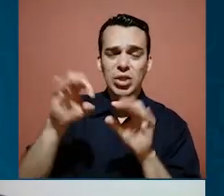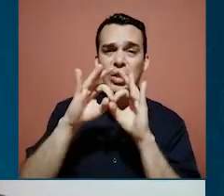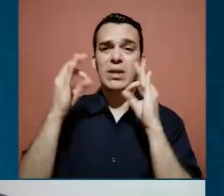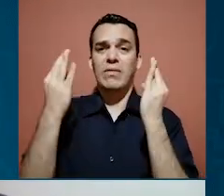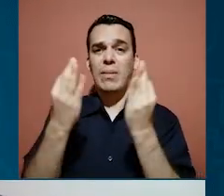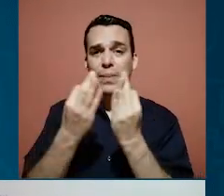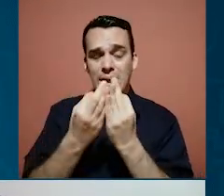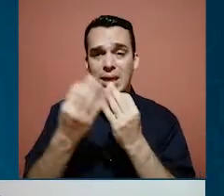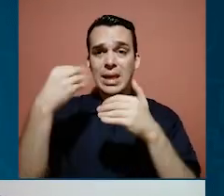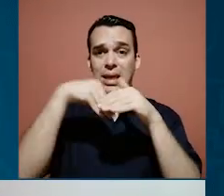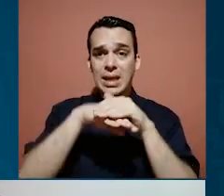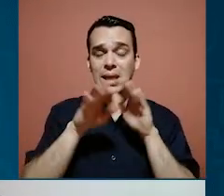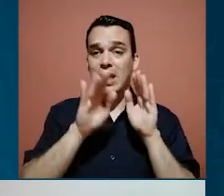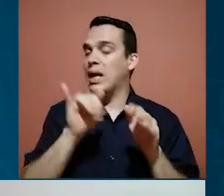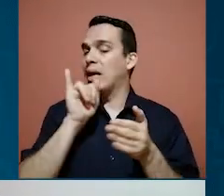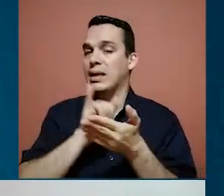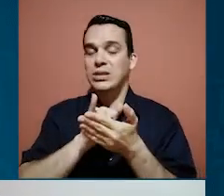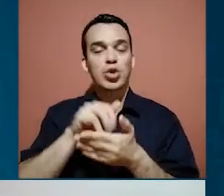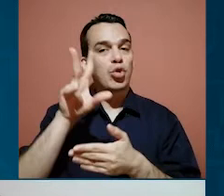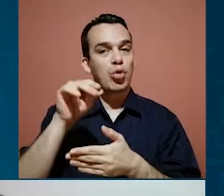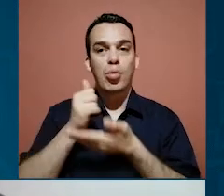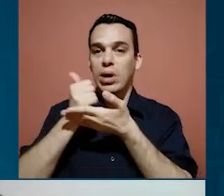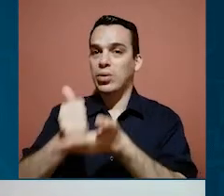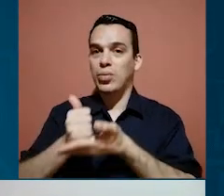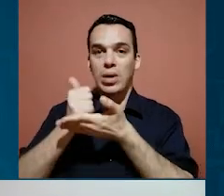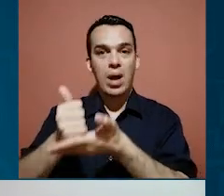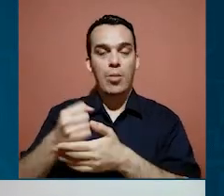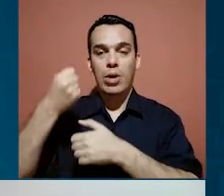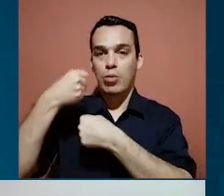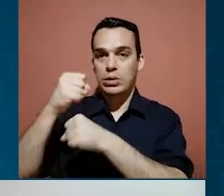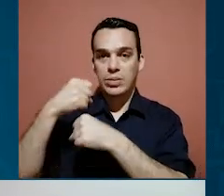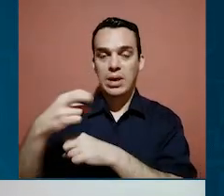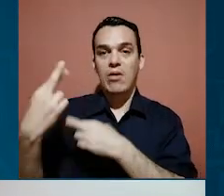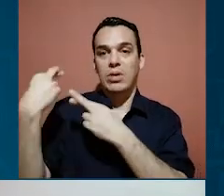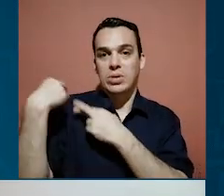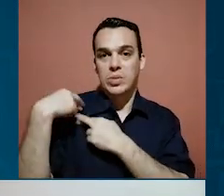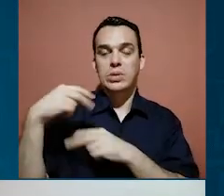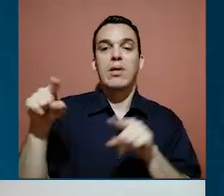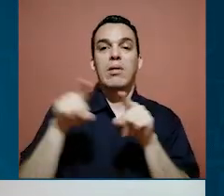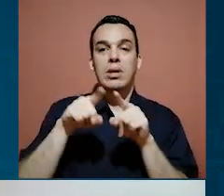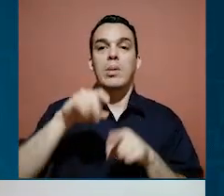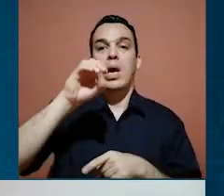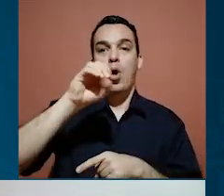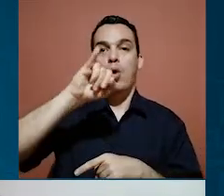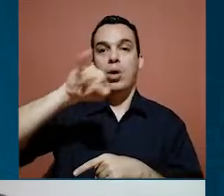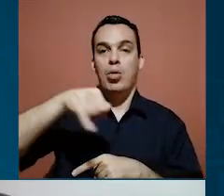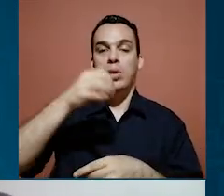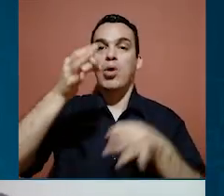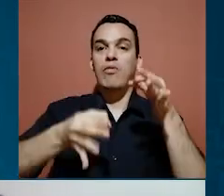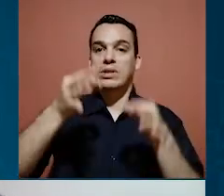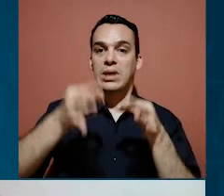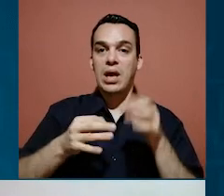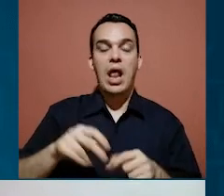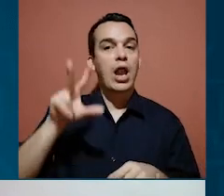Agresiones intrafamiliares, ¿verdad? Eso tampoco lo atendemos, ¿verdad? Le corresponde también al OIJ o a la